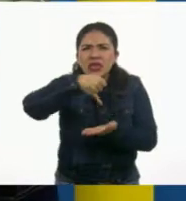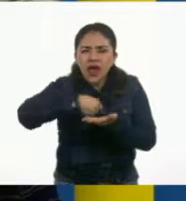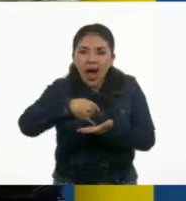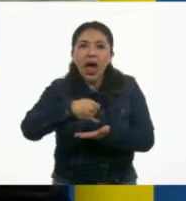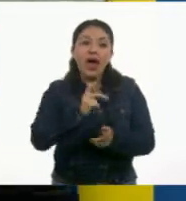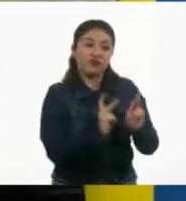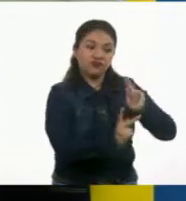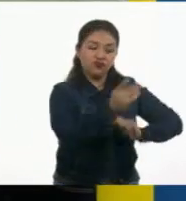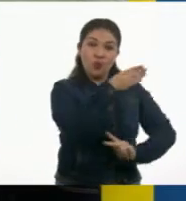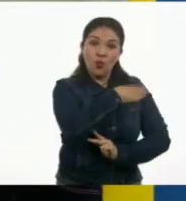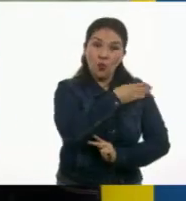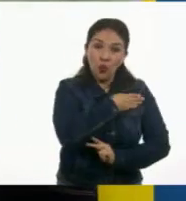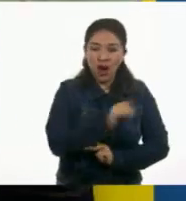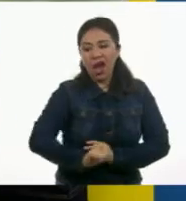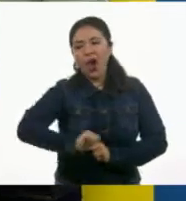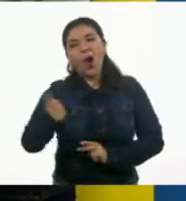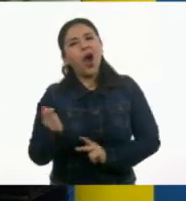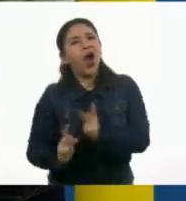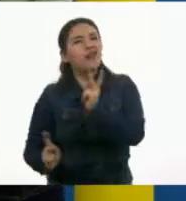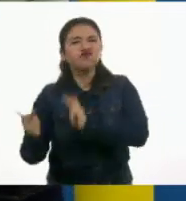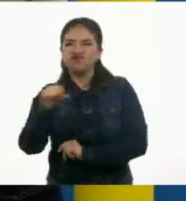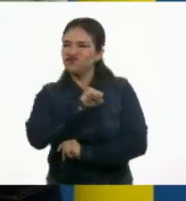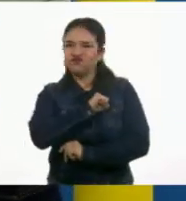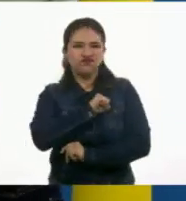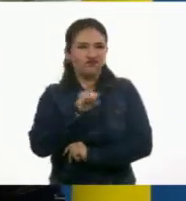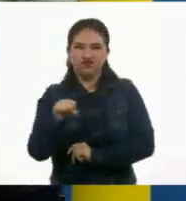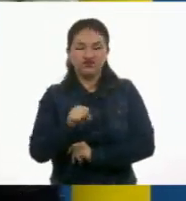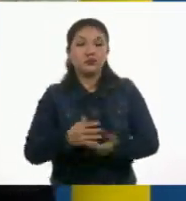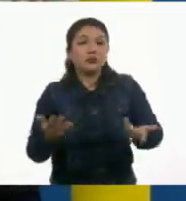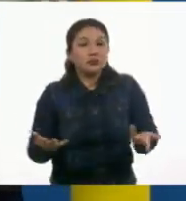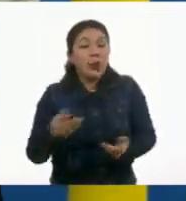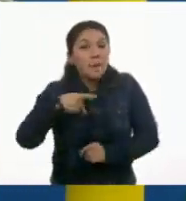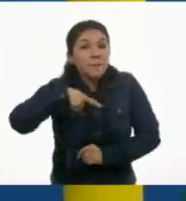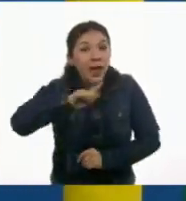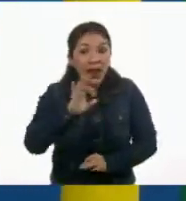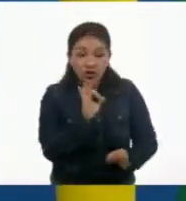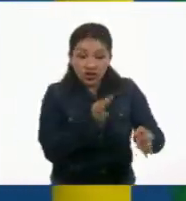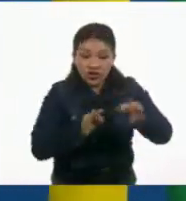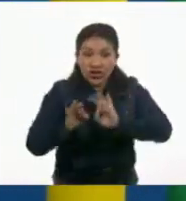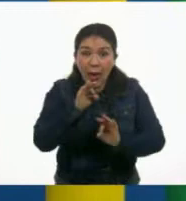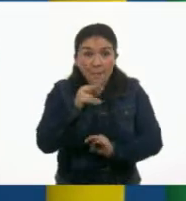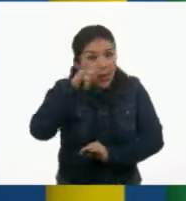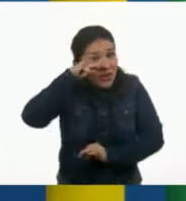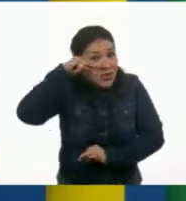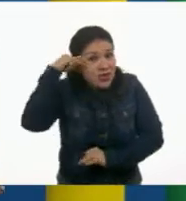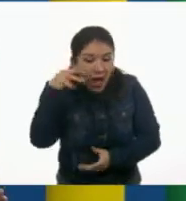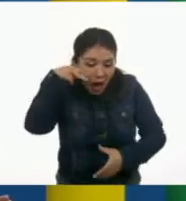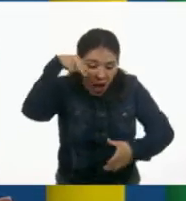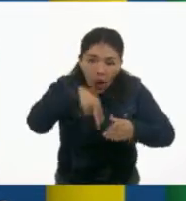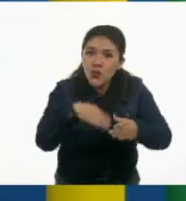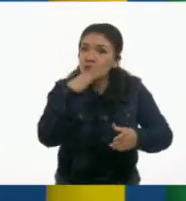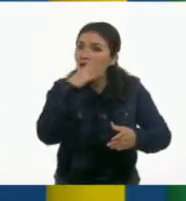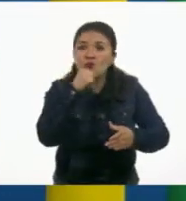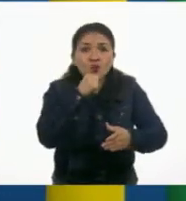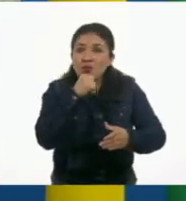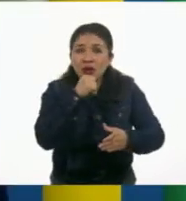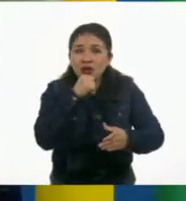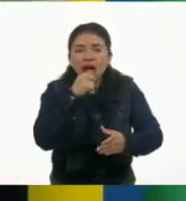buenas y semillas de hierbas malas. Pero las semillas son invisibles.